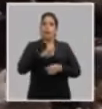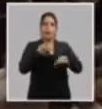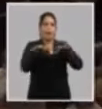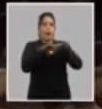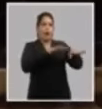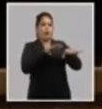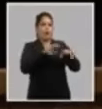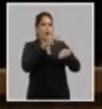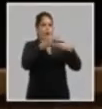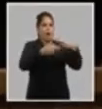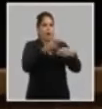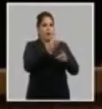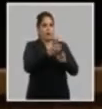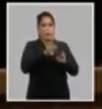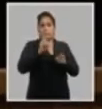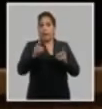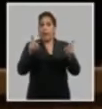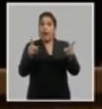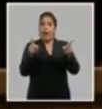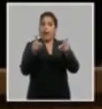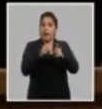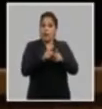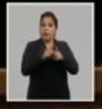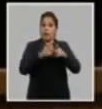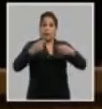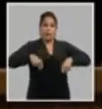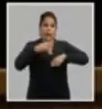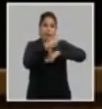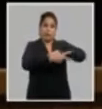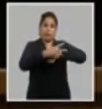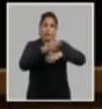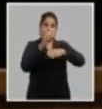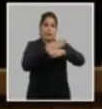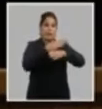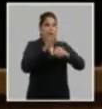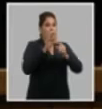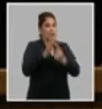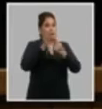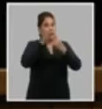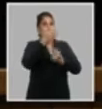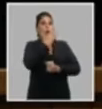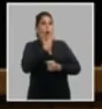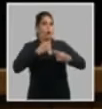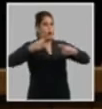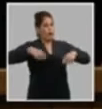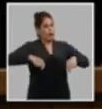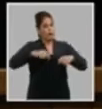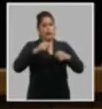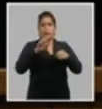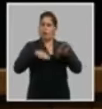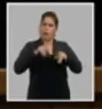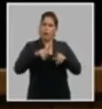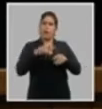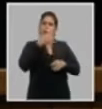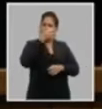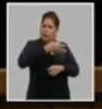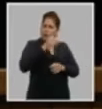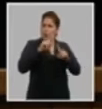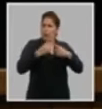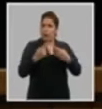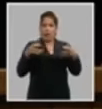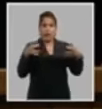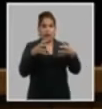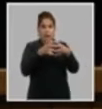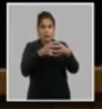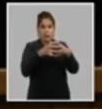acciones dirigidas a la reducción de la emigración especialmente de jóvenes y profesionales así como a un